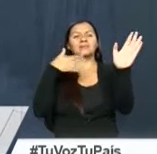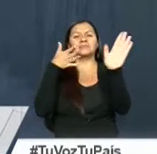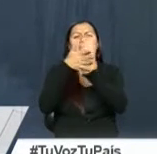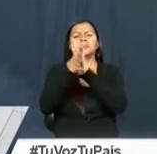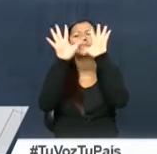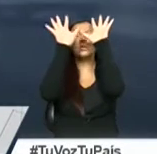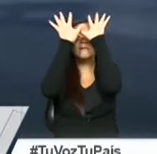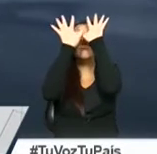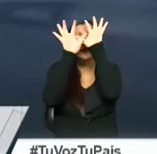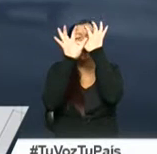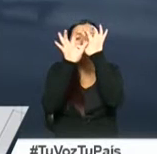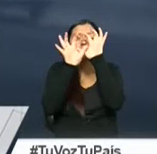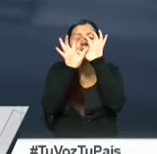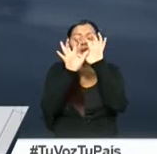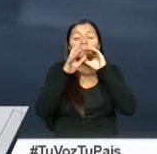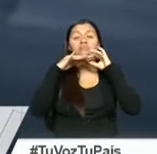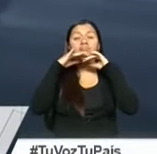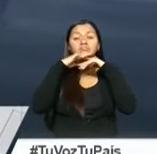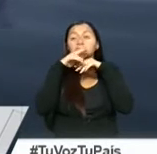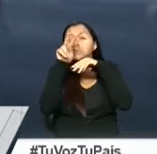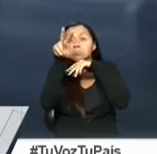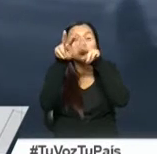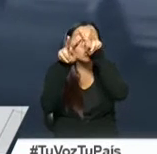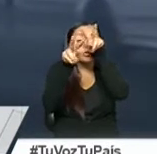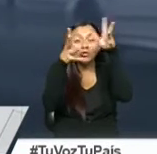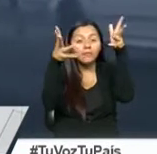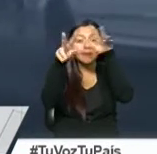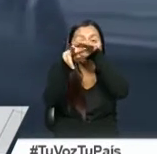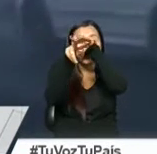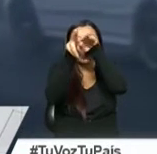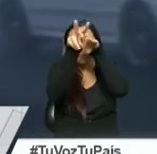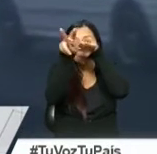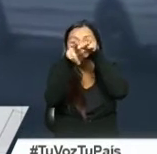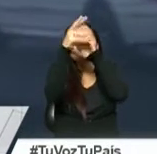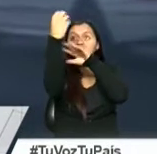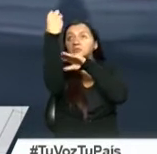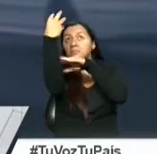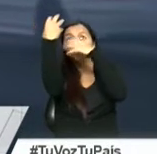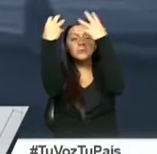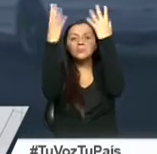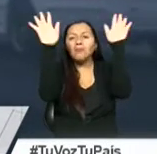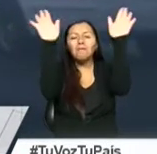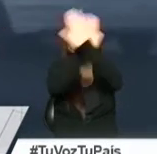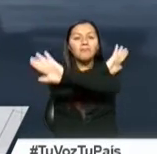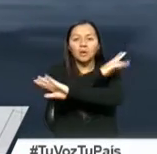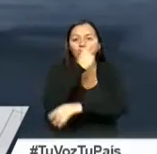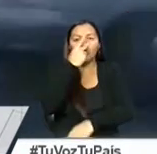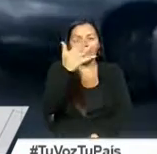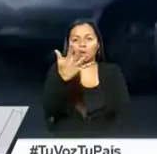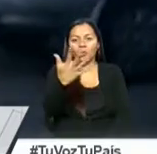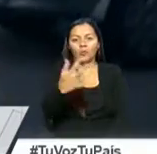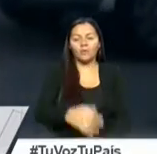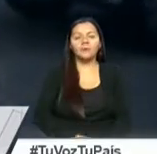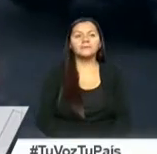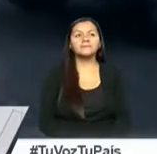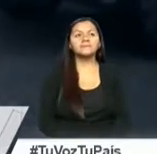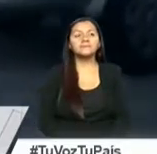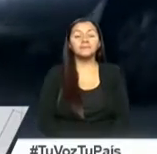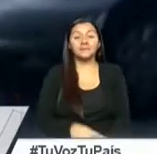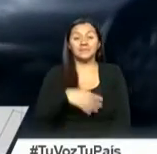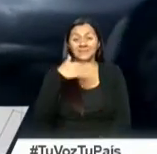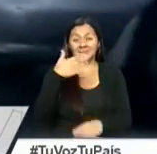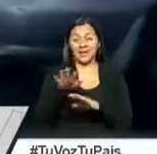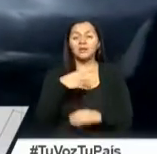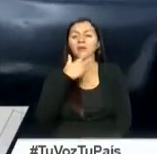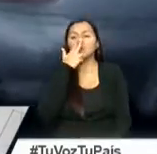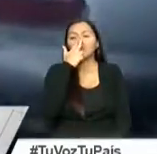mucha neblina por la contaminación. A veces cuando quiero cruzar la carretera no veo si el semáforo está verde o rojo y cuando respiro